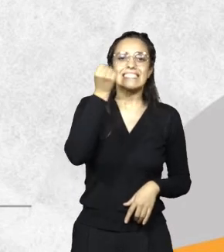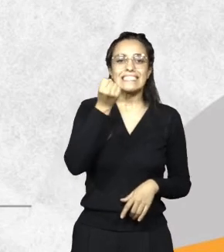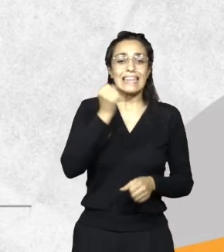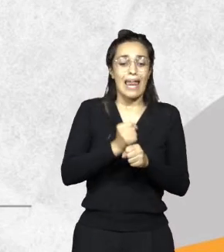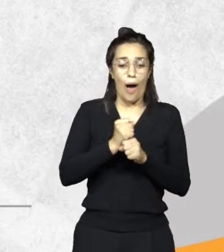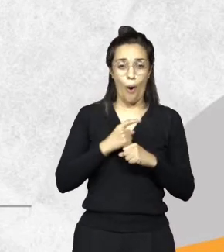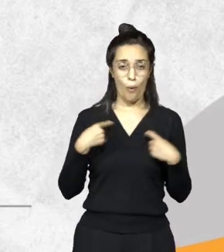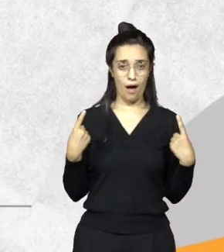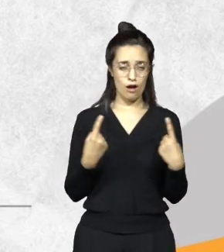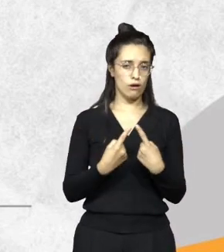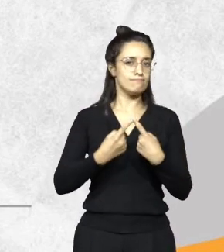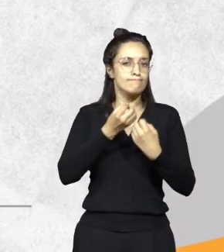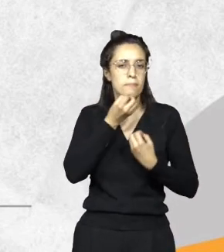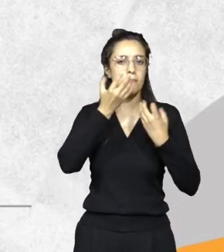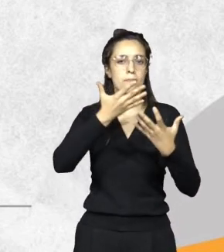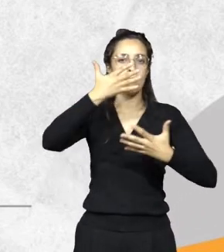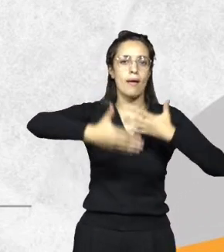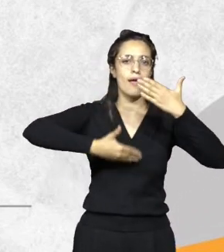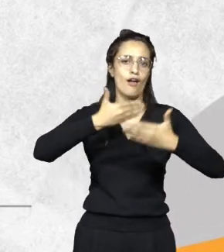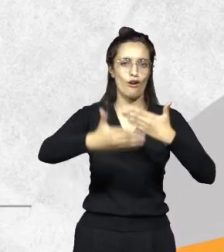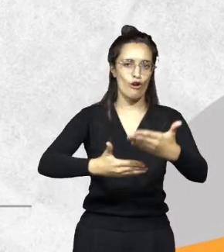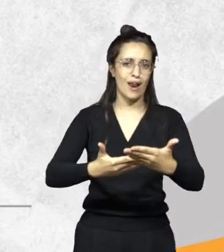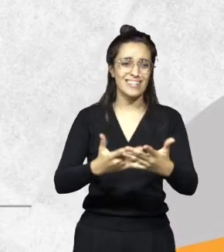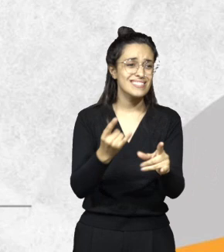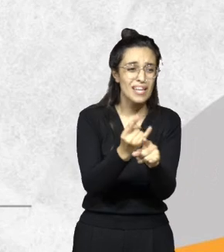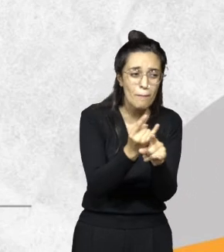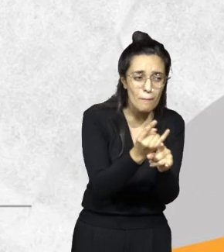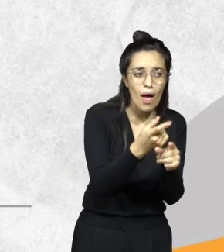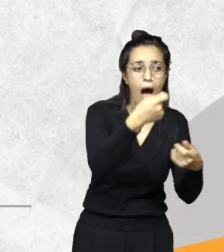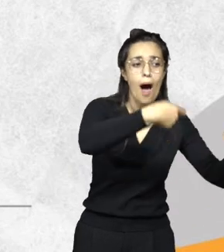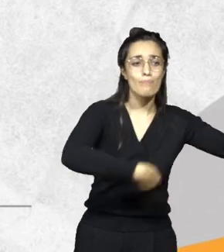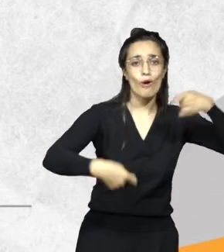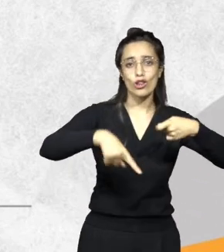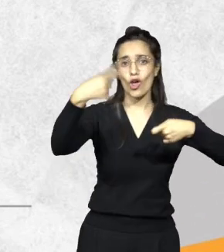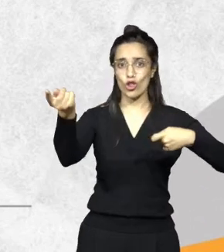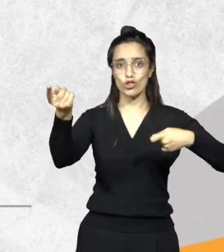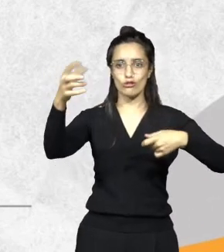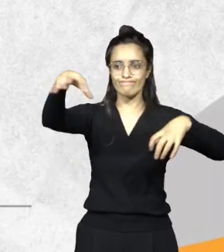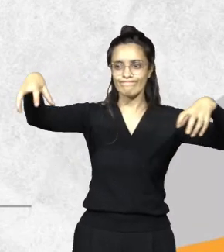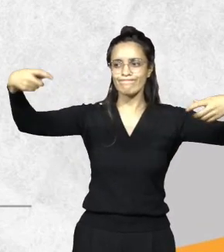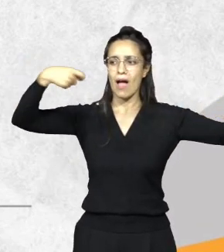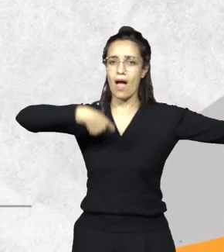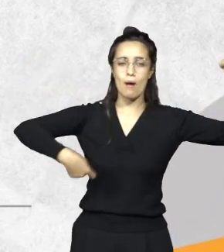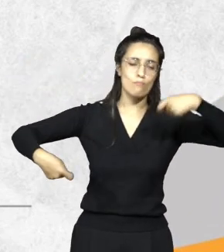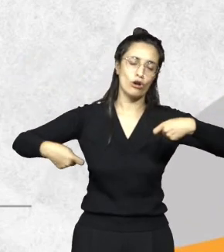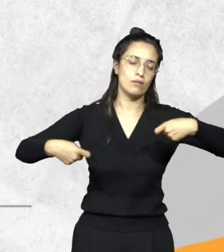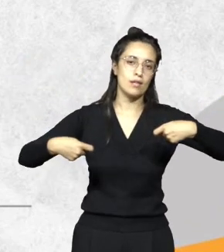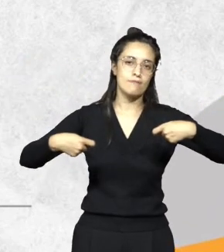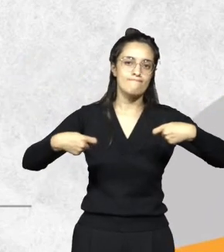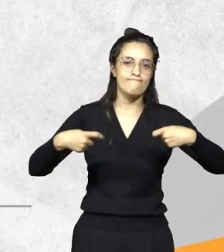siempre el apoyo y el aporte que tengamos de otros organismos, ya sea de estado o no, nos va a ayudar a mejorar